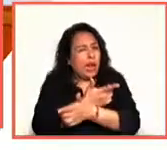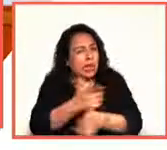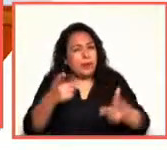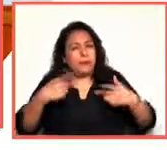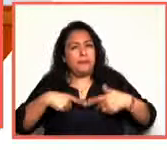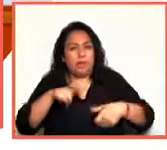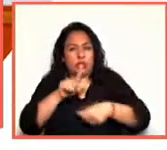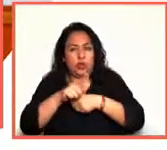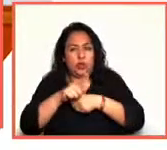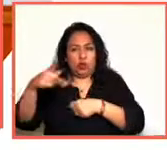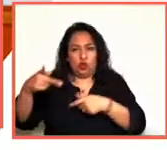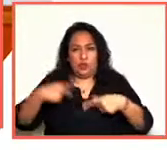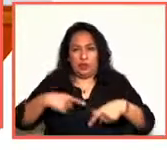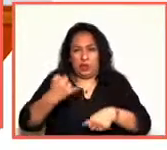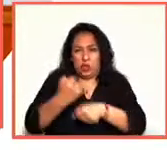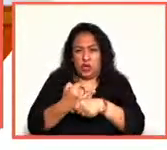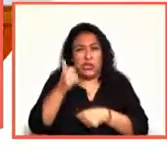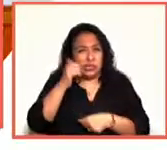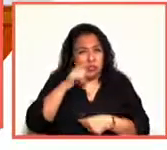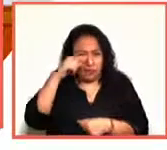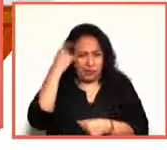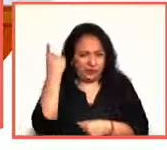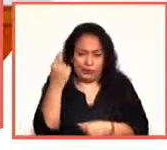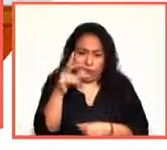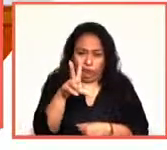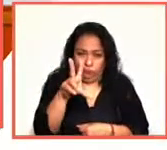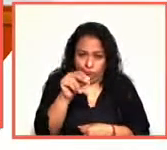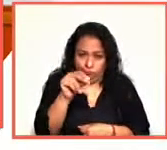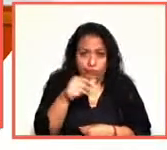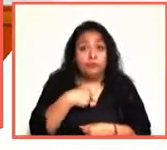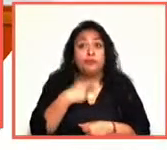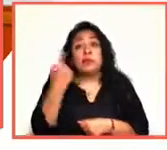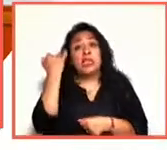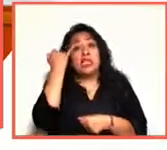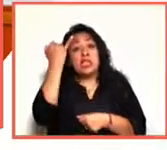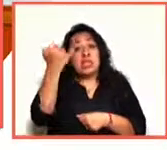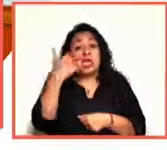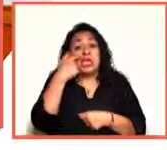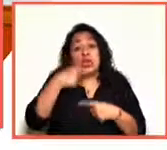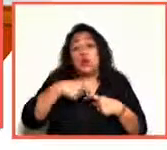personajes no siempre resulta fácil. La idea es hacerlo todo el año, a ver si lo logro.